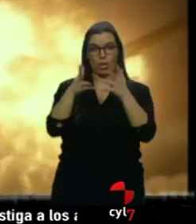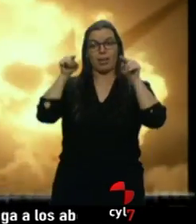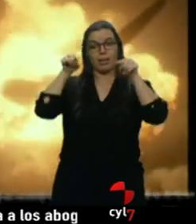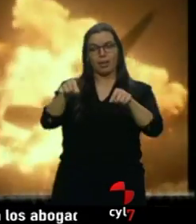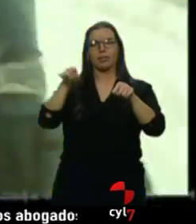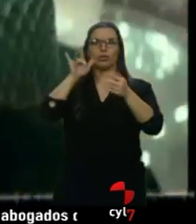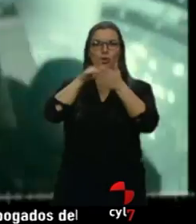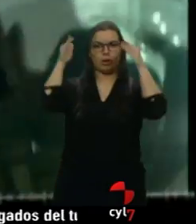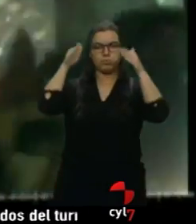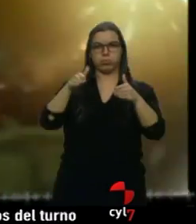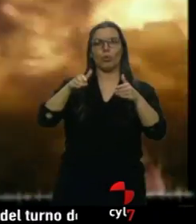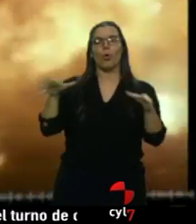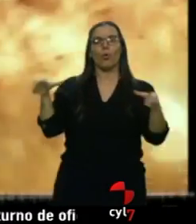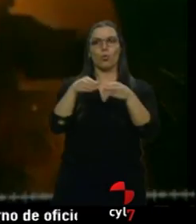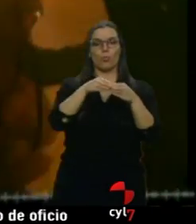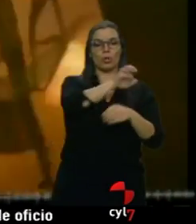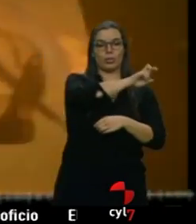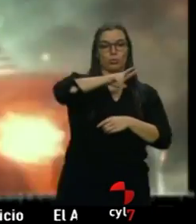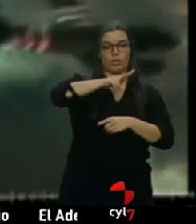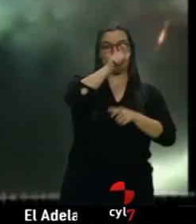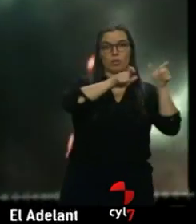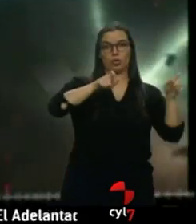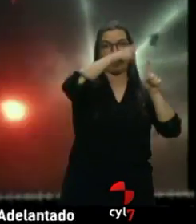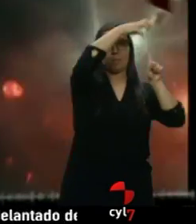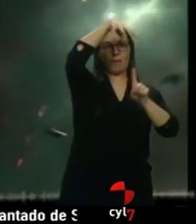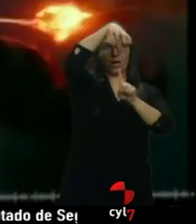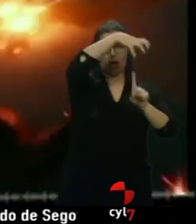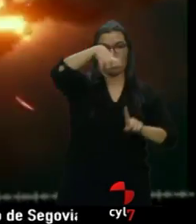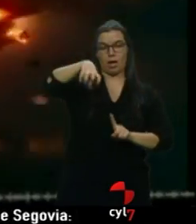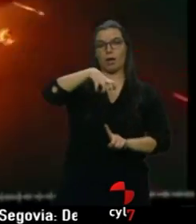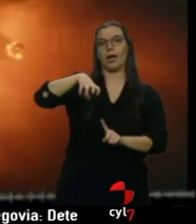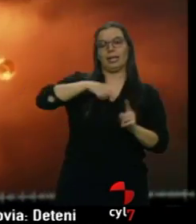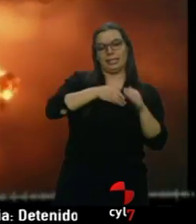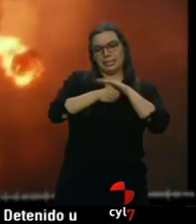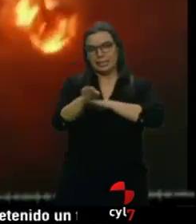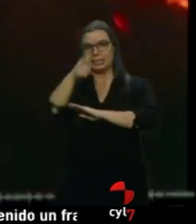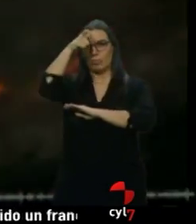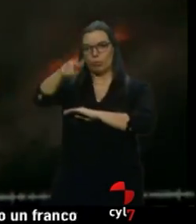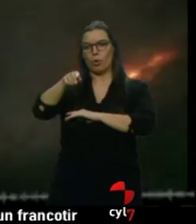bélico con un grupo de paracaidistas estadounidenses que se adentran en una aldea ocupada por los nazis